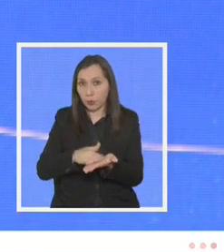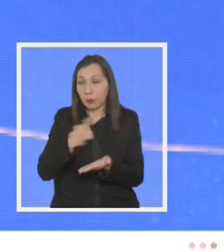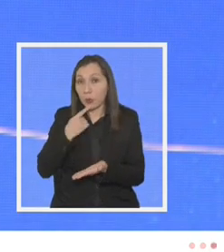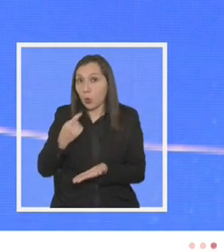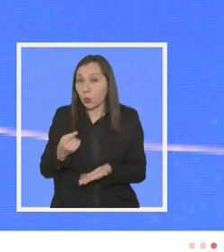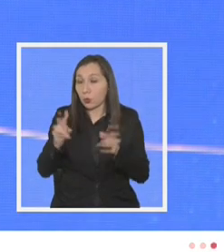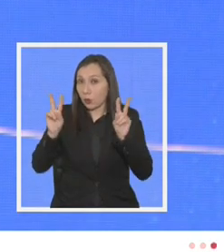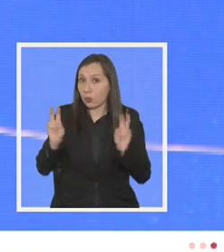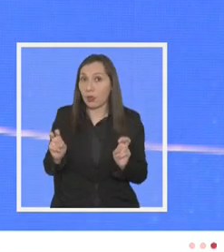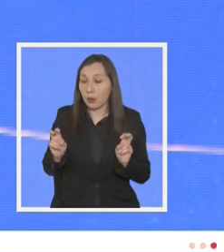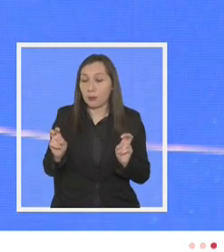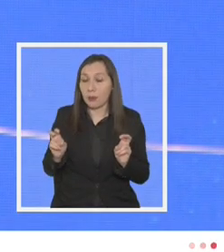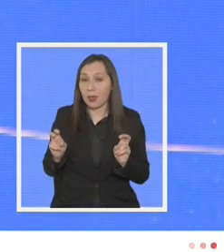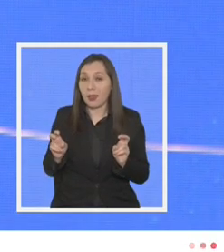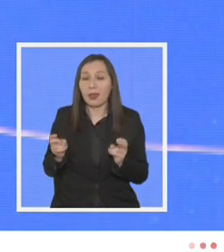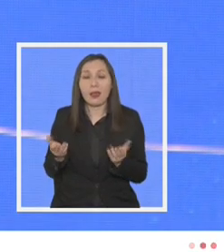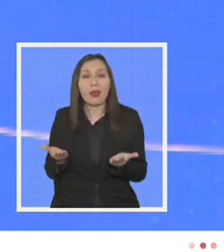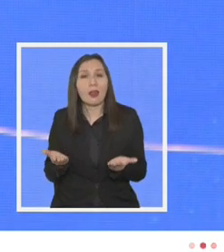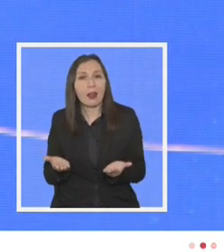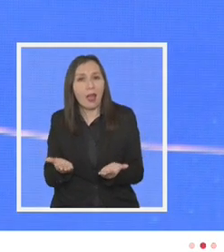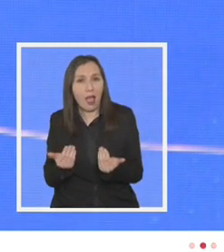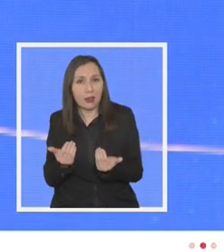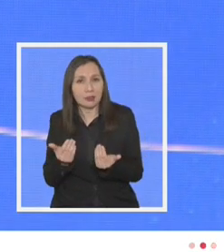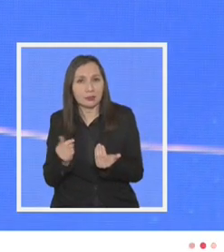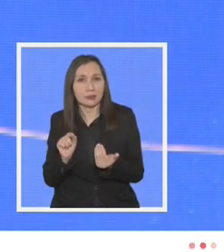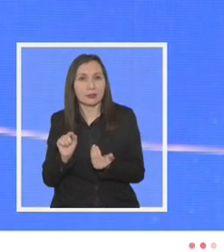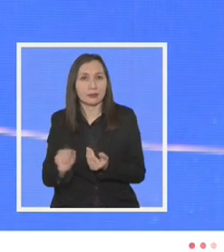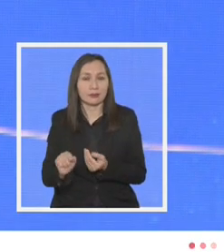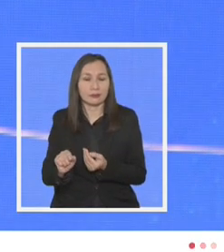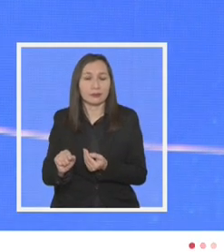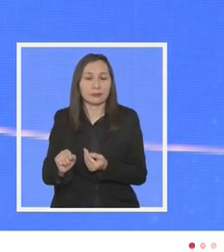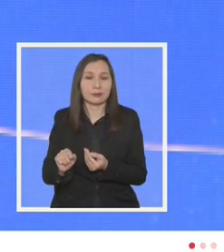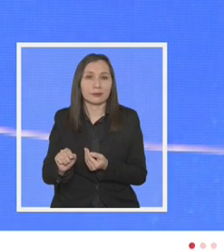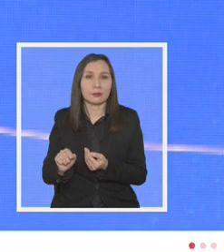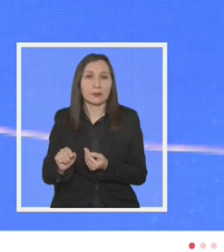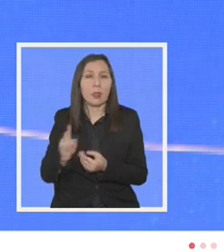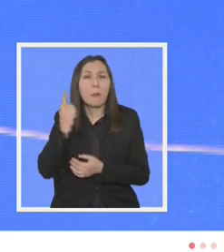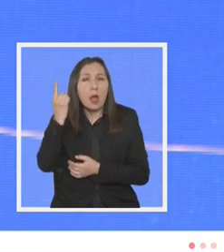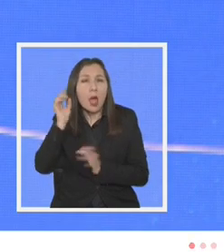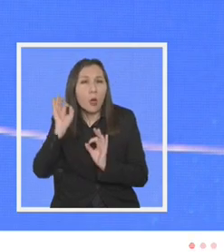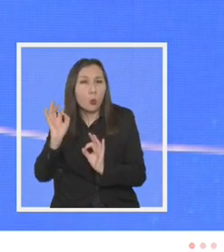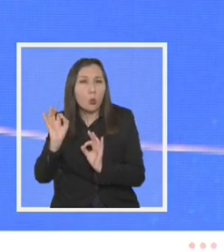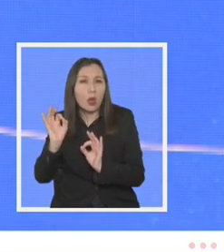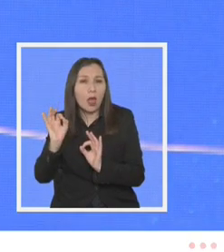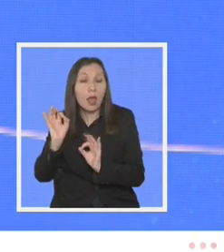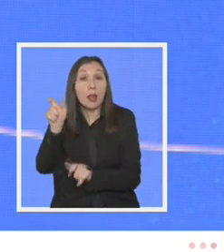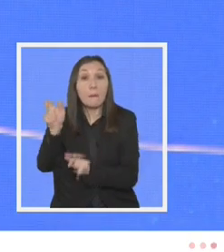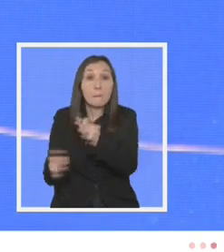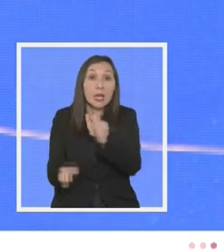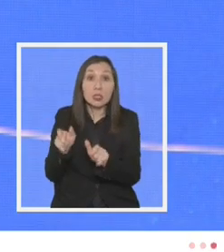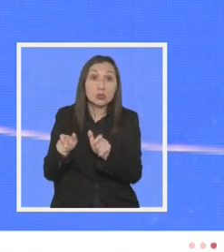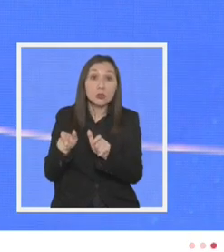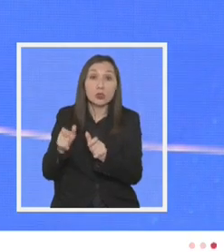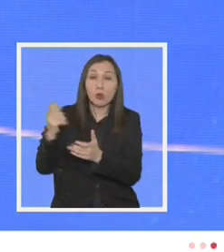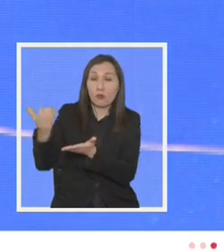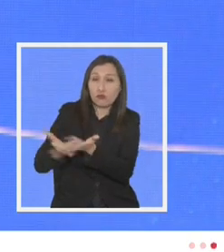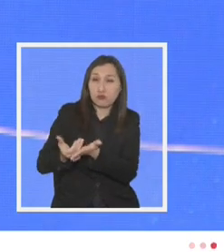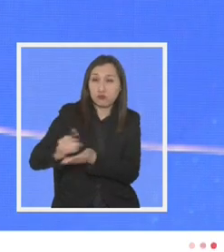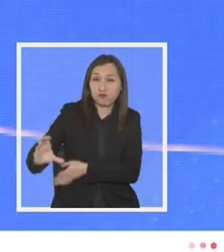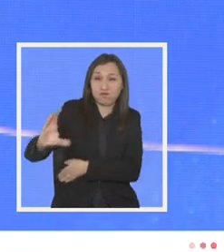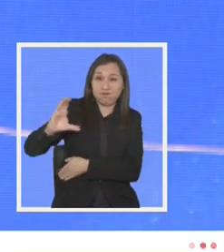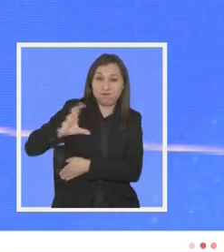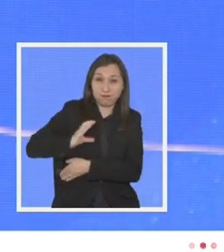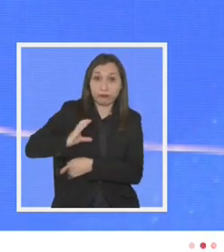respecto a la necesidad de que en particular las personas con mayores ingresos